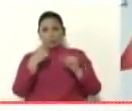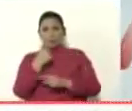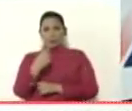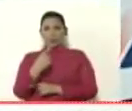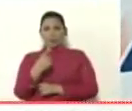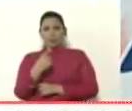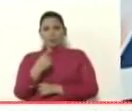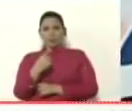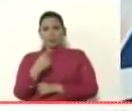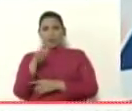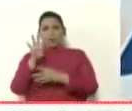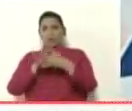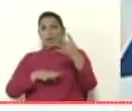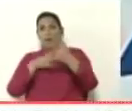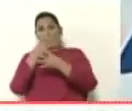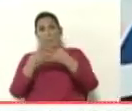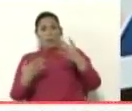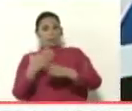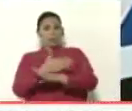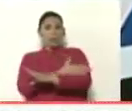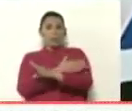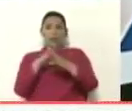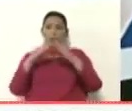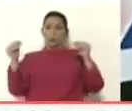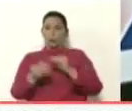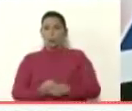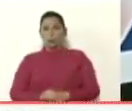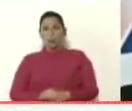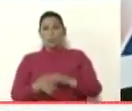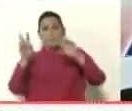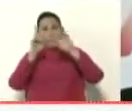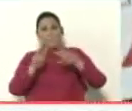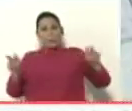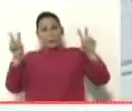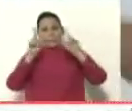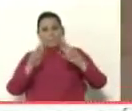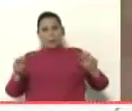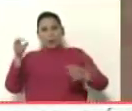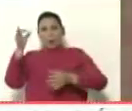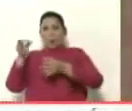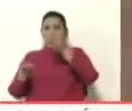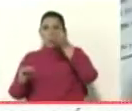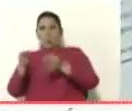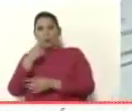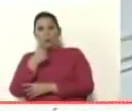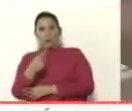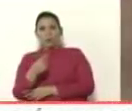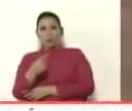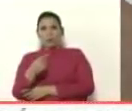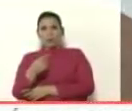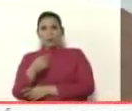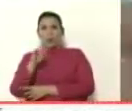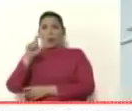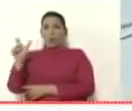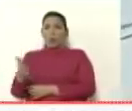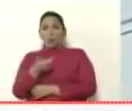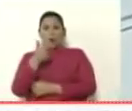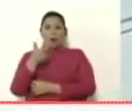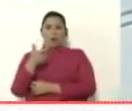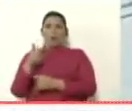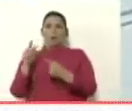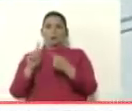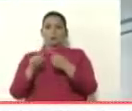transparencia ante todo y la investigación de las juntas de tu hermano Gustavo Guaidó con